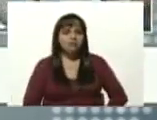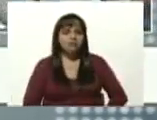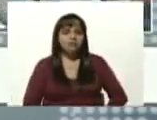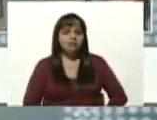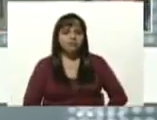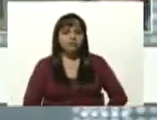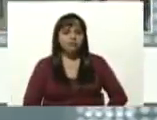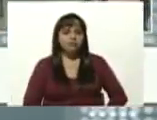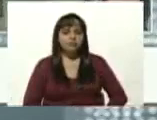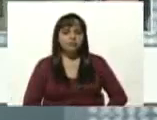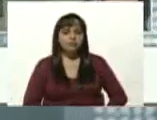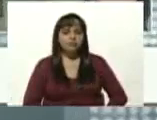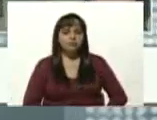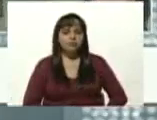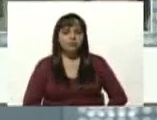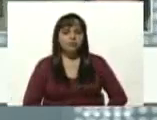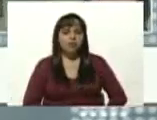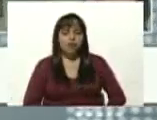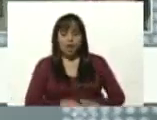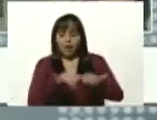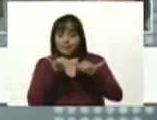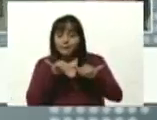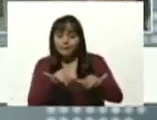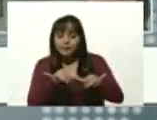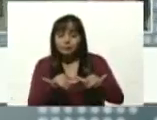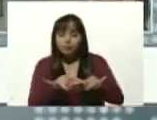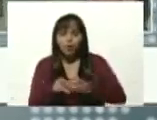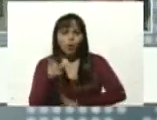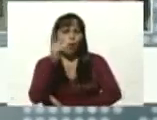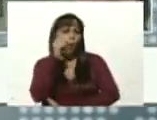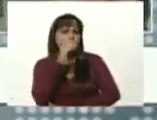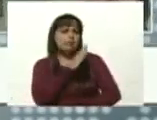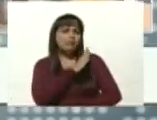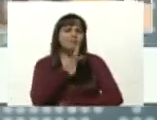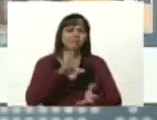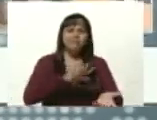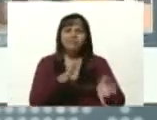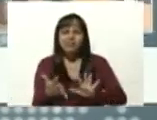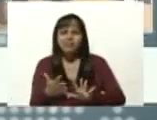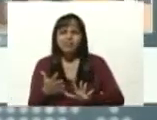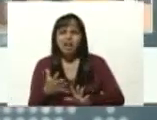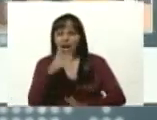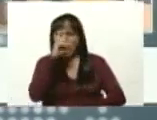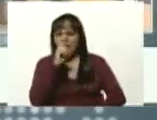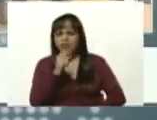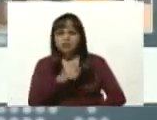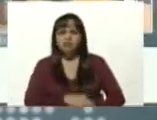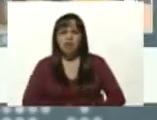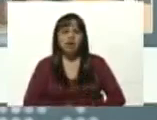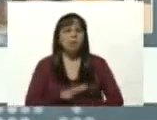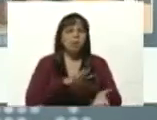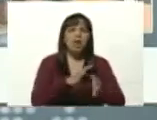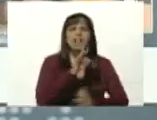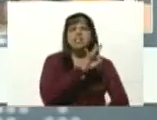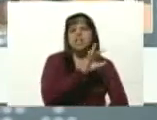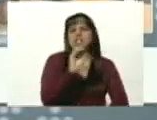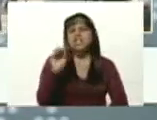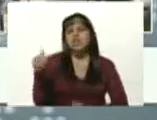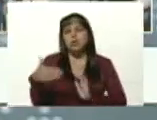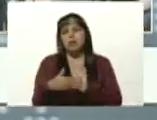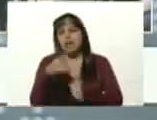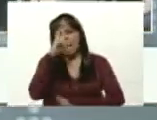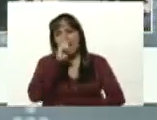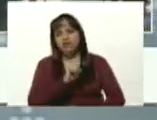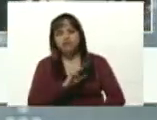Entonces, el Homo Sapiens tiene, ¿cuántos César Trompis? 300.000 años. 300.000 años.